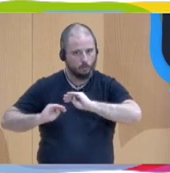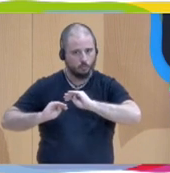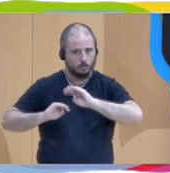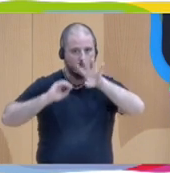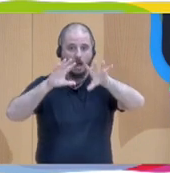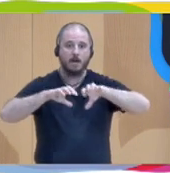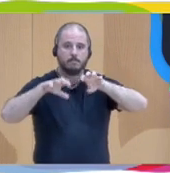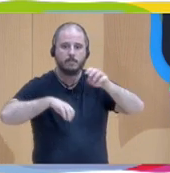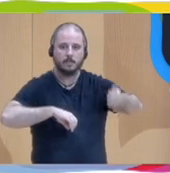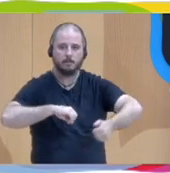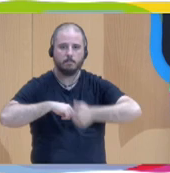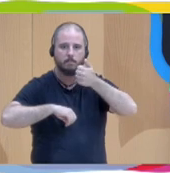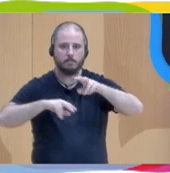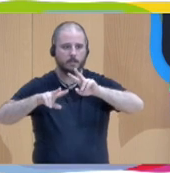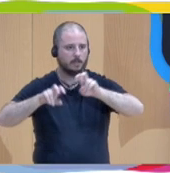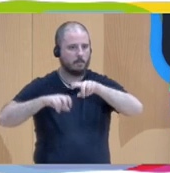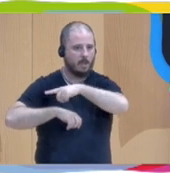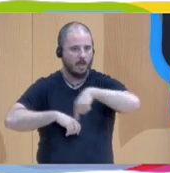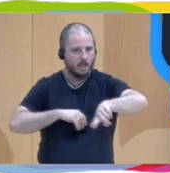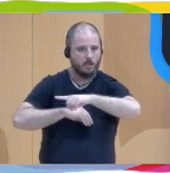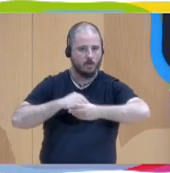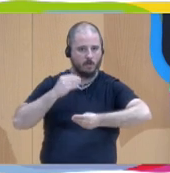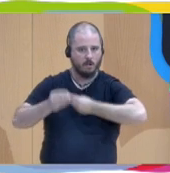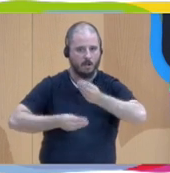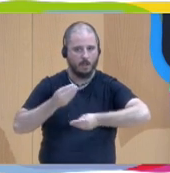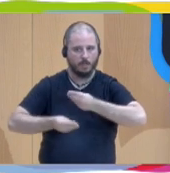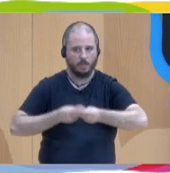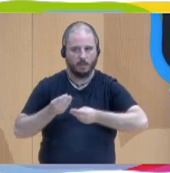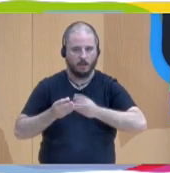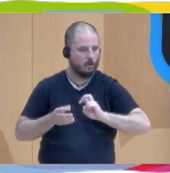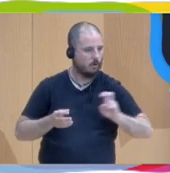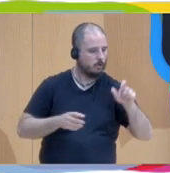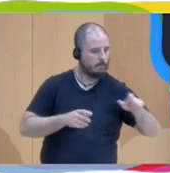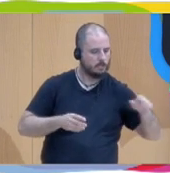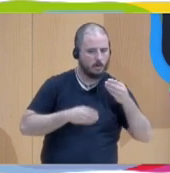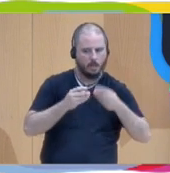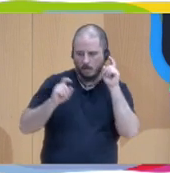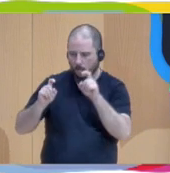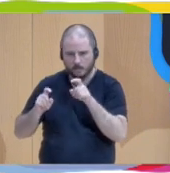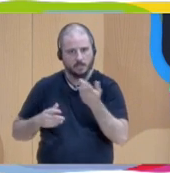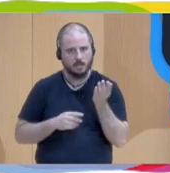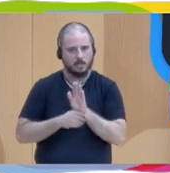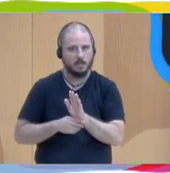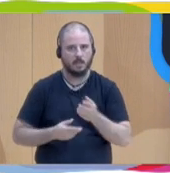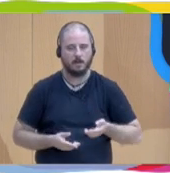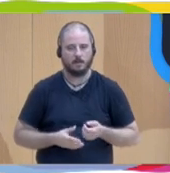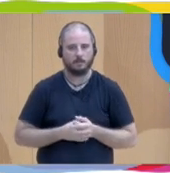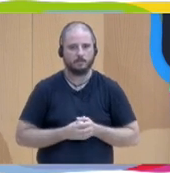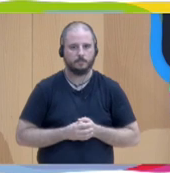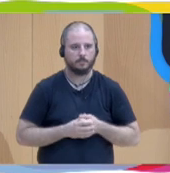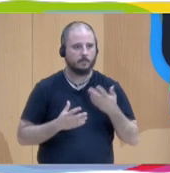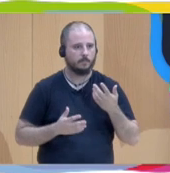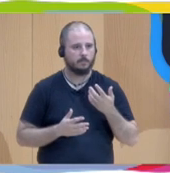otros están haciendo, cómo lo están haciendo. Así que hacer un abordaje dialógico durante la educación,